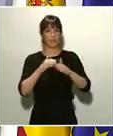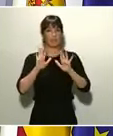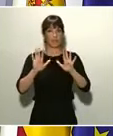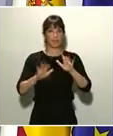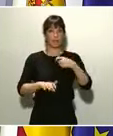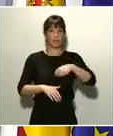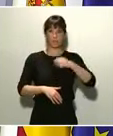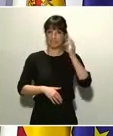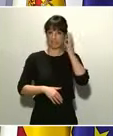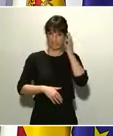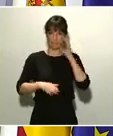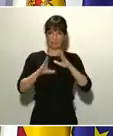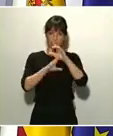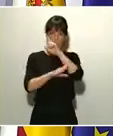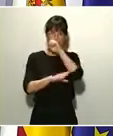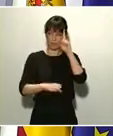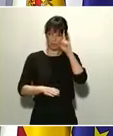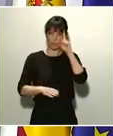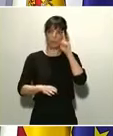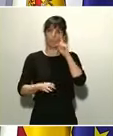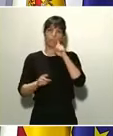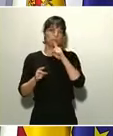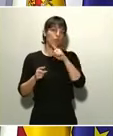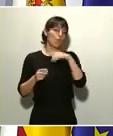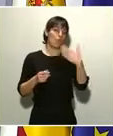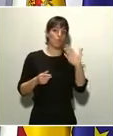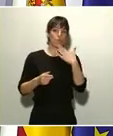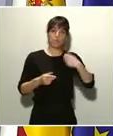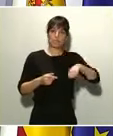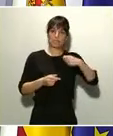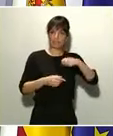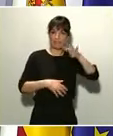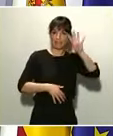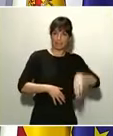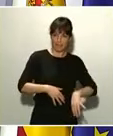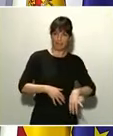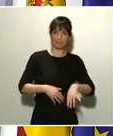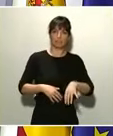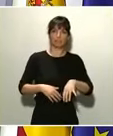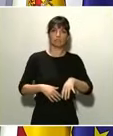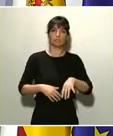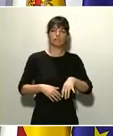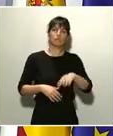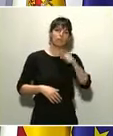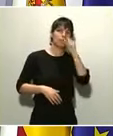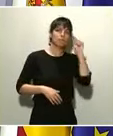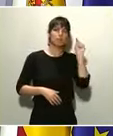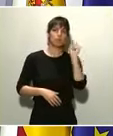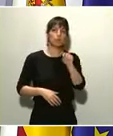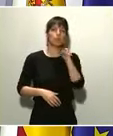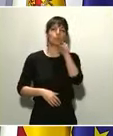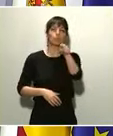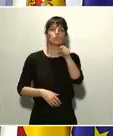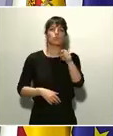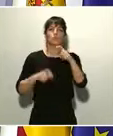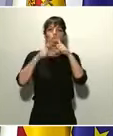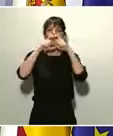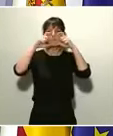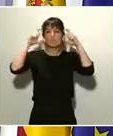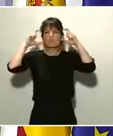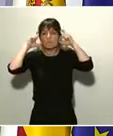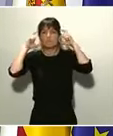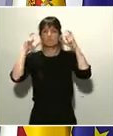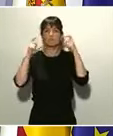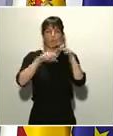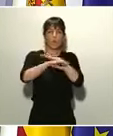Isabel Díaz Ayuso, al presidente catalán, Quim Torra, le acusan hasta de negar material como mascarillas o guantes a Madrid y Cataluña. ¿Está en